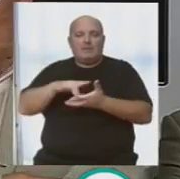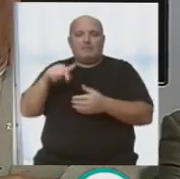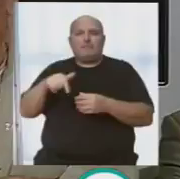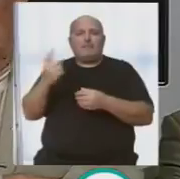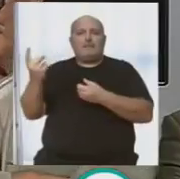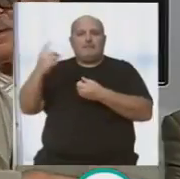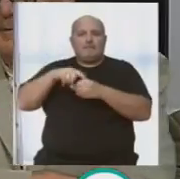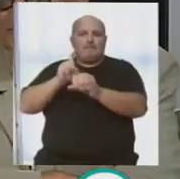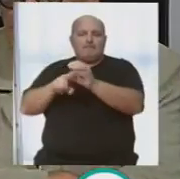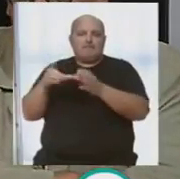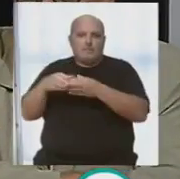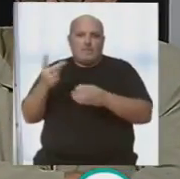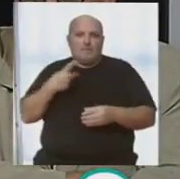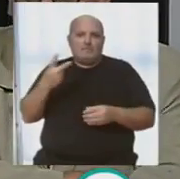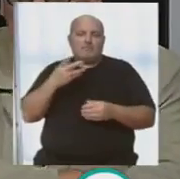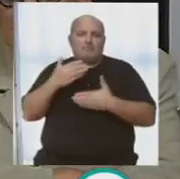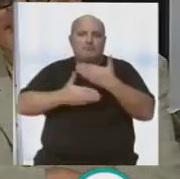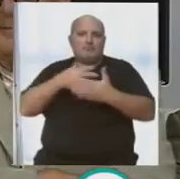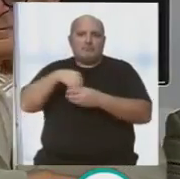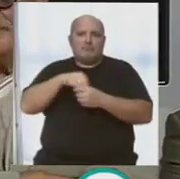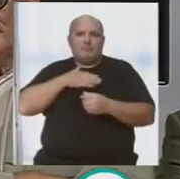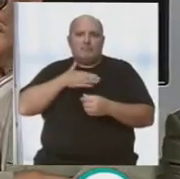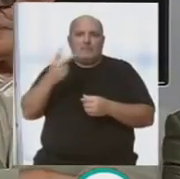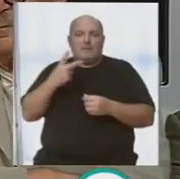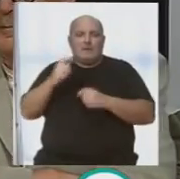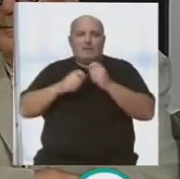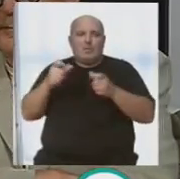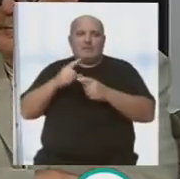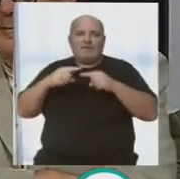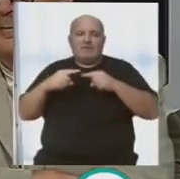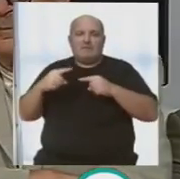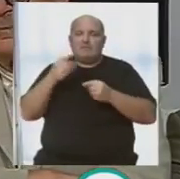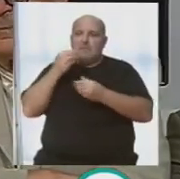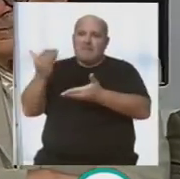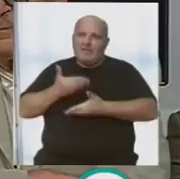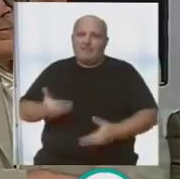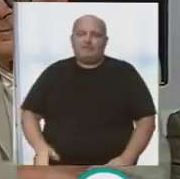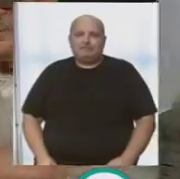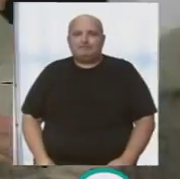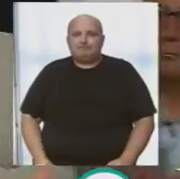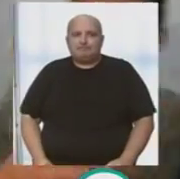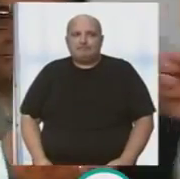pertenece a Ascoga. Y Fali Pastrana pertenece a nuestra Junta Directiva. Bienvenido, compañero.